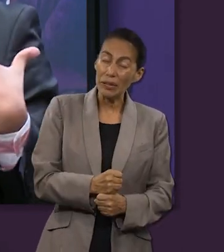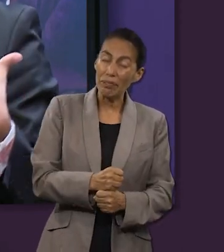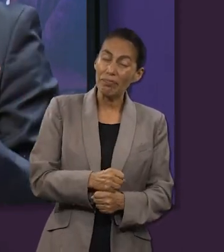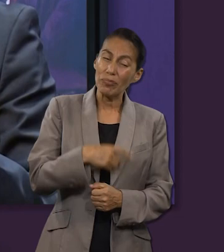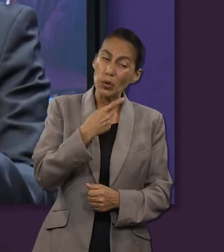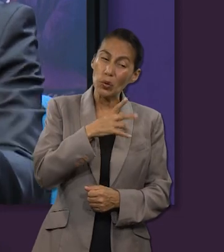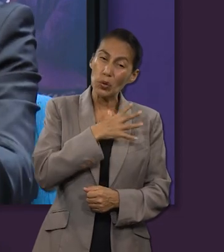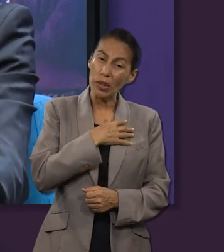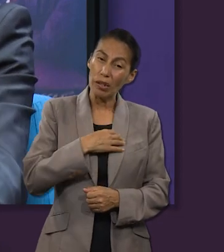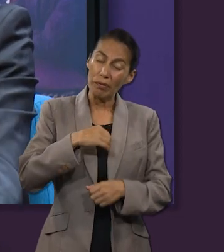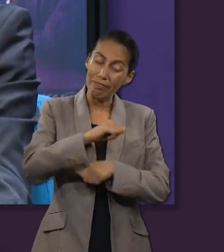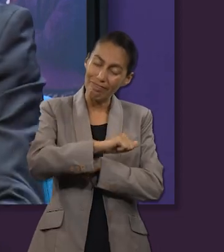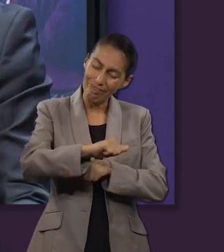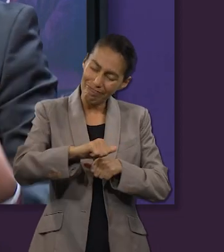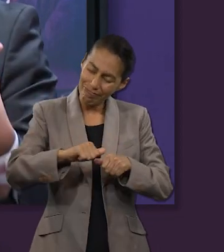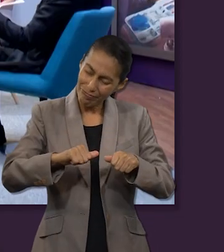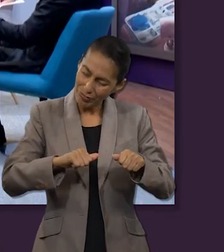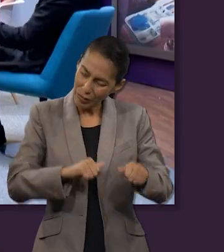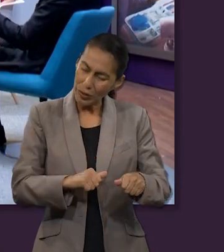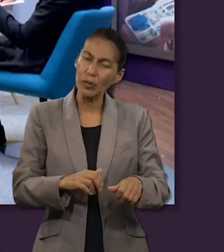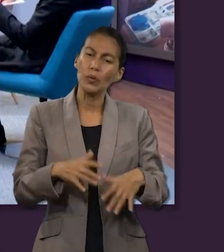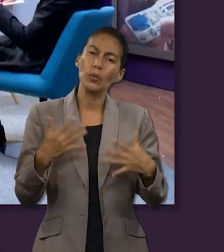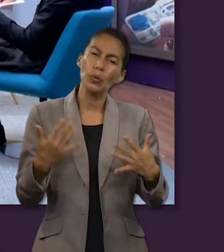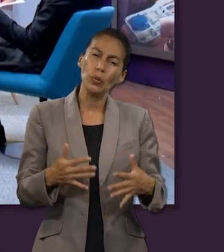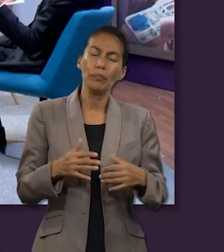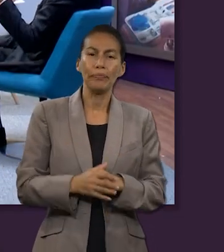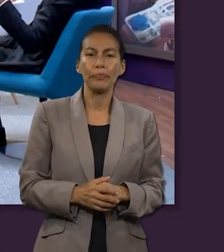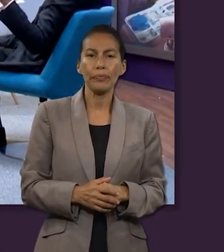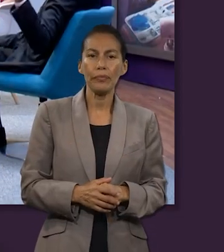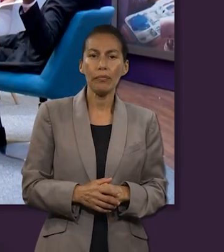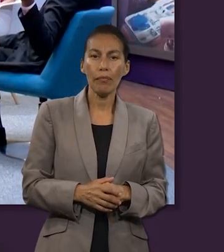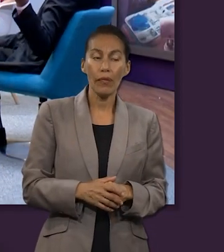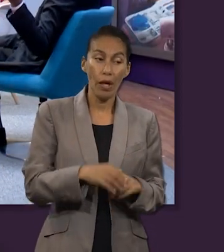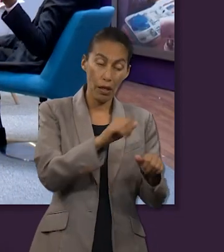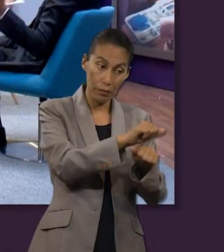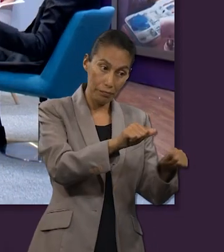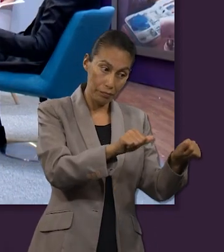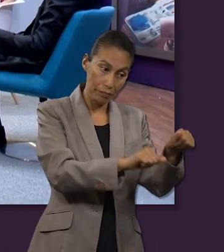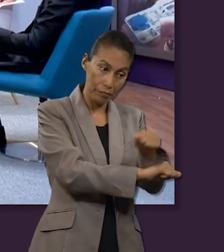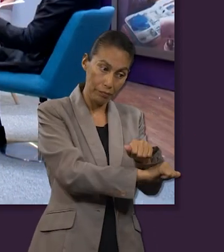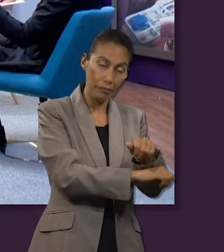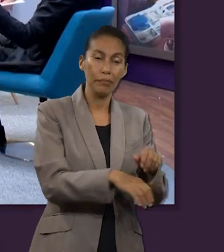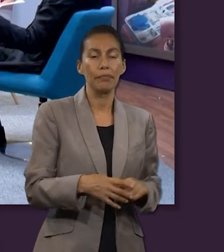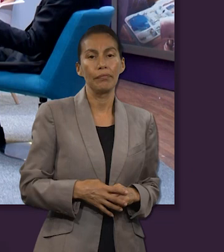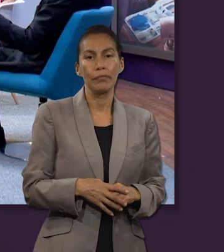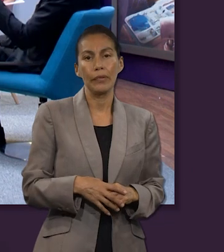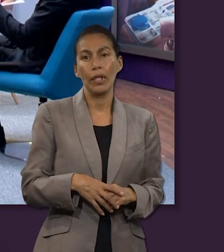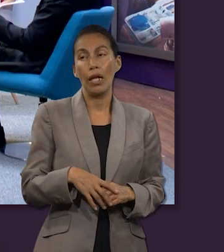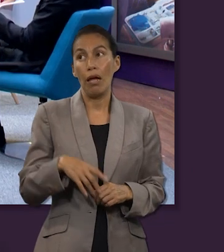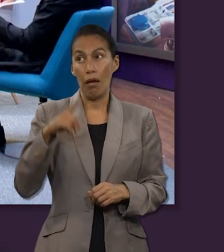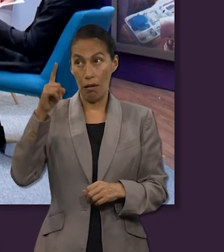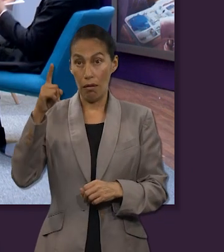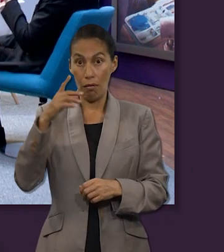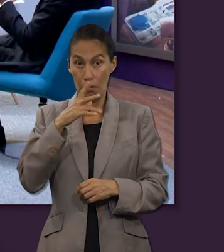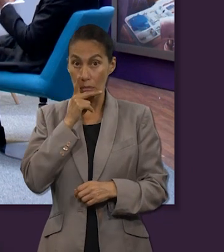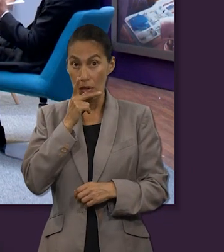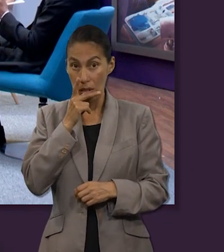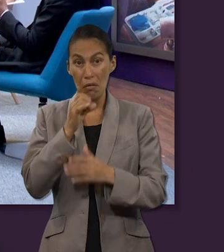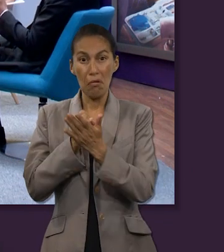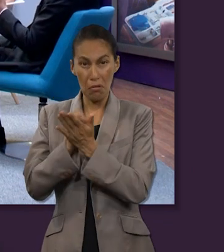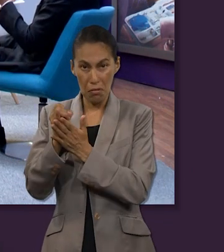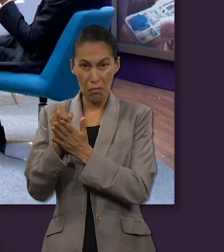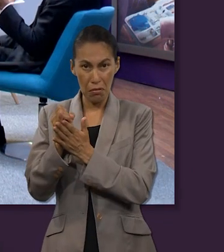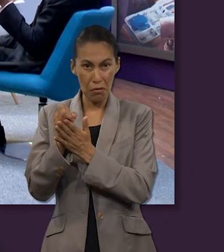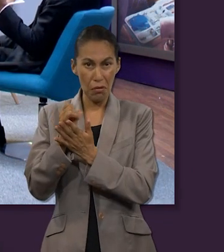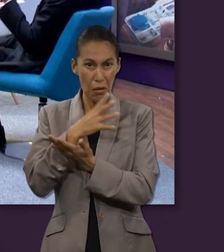dice la Biblia que él le entregó a su hijo y en esa obra de amor se ve el amor tan grande del hijo claro pero también